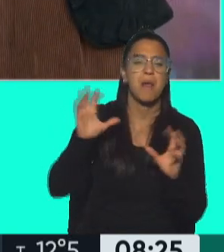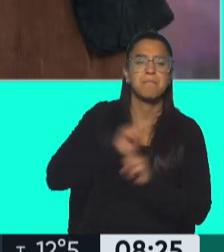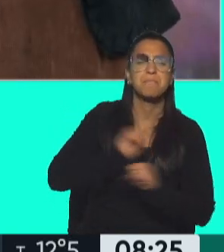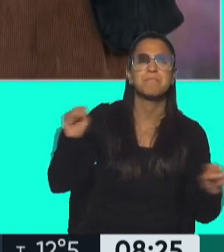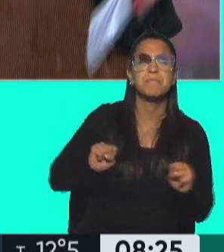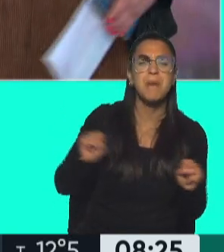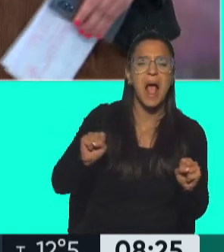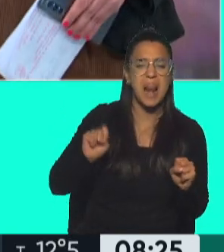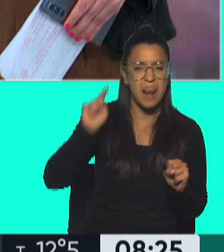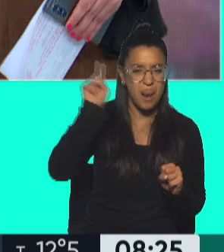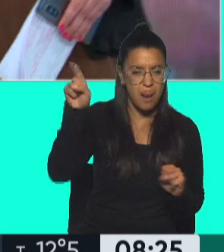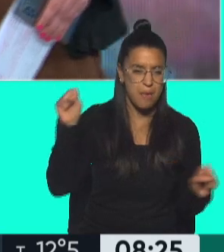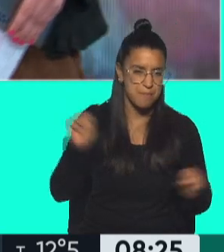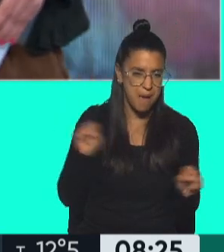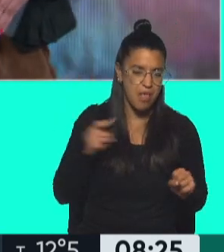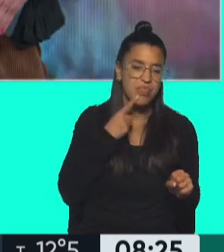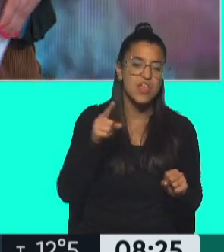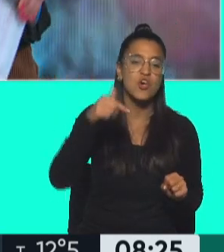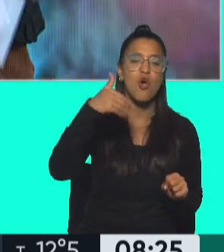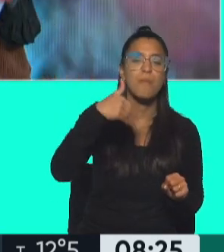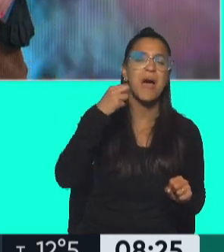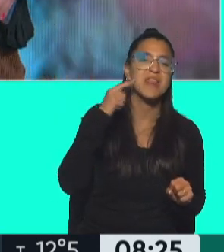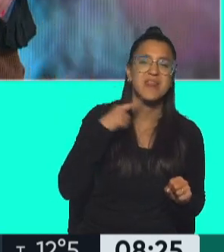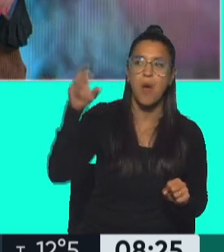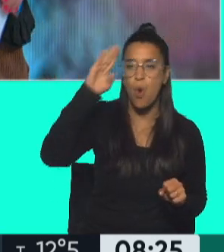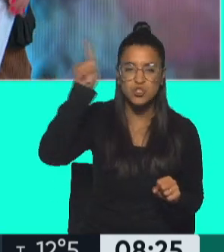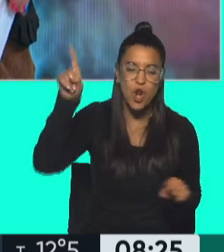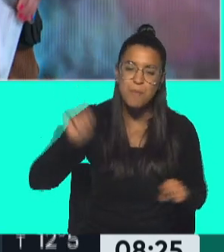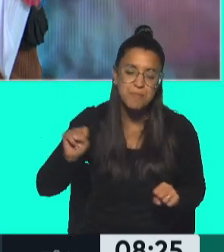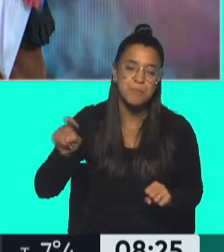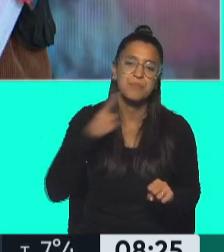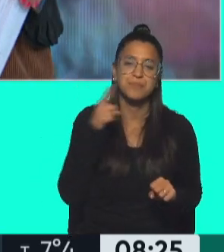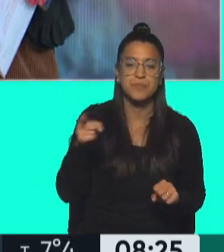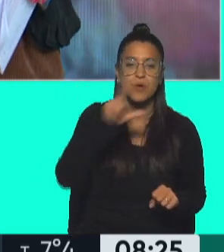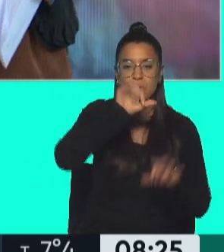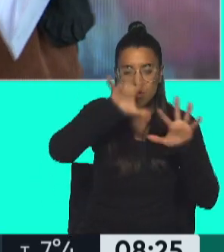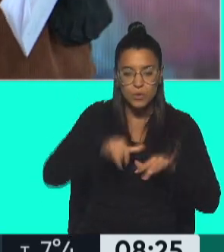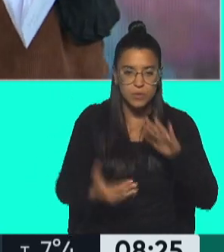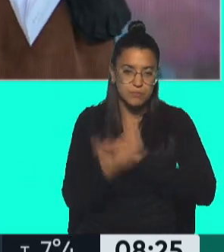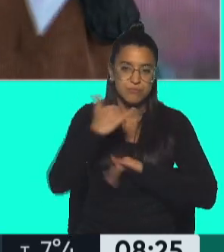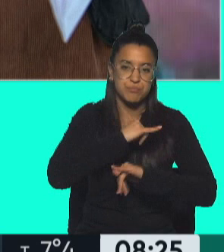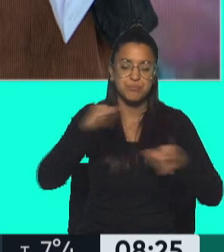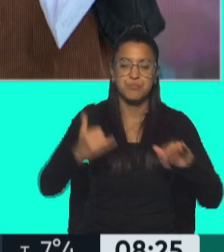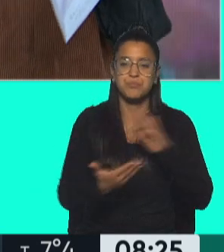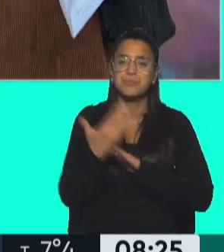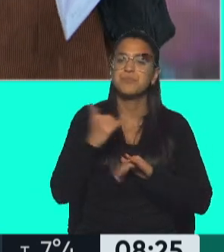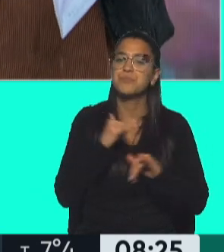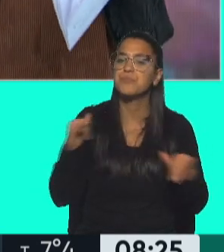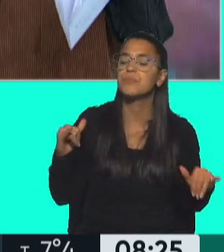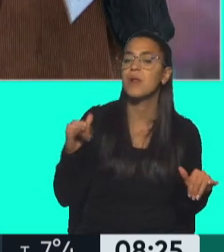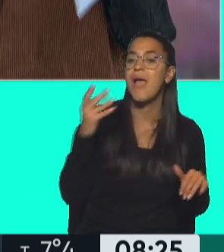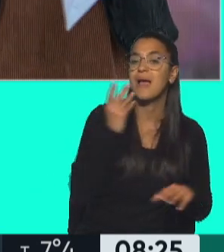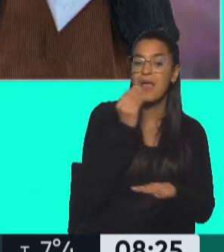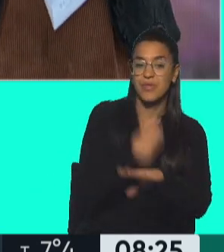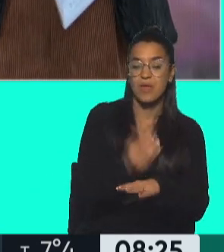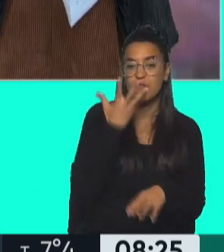malvada semilla, dijo Marina Silva de Bolsonaro. Vamos a compartir un tuit que publicó el candidato